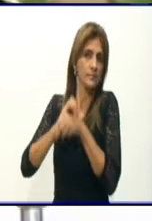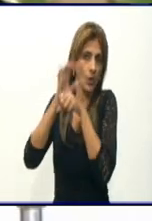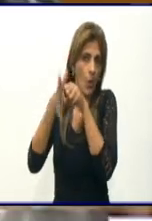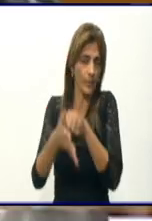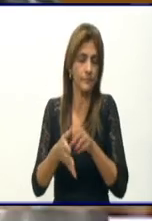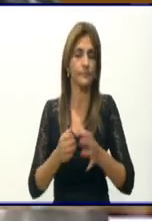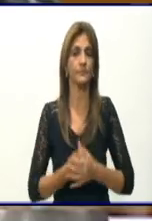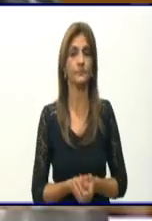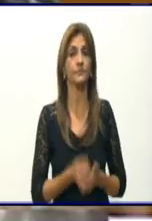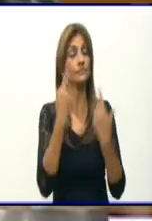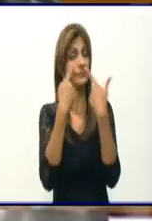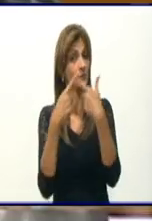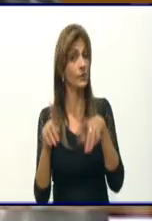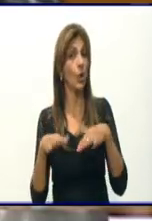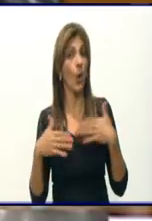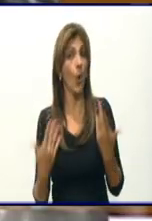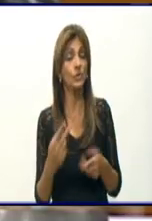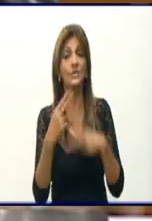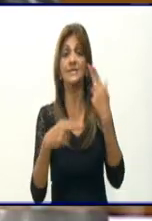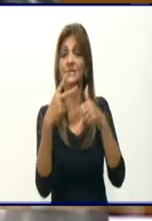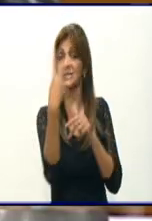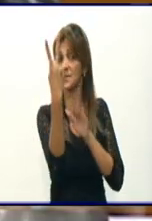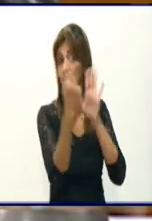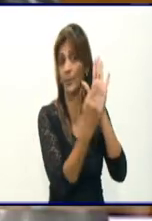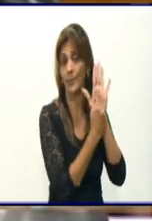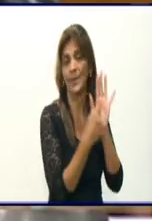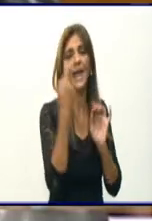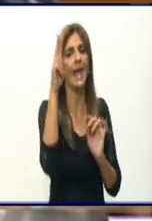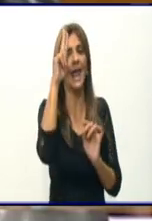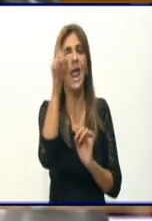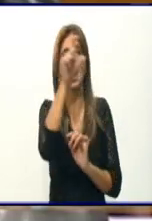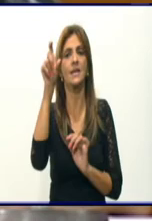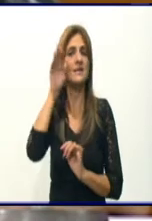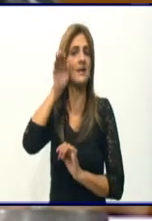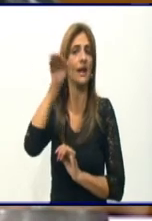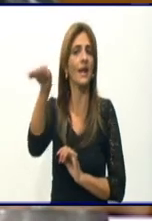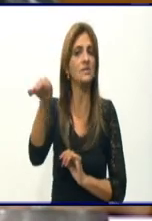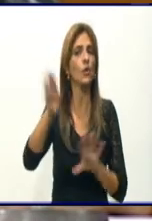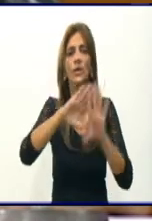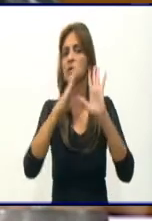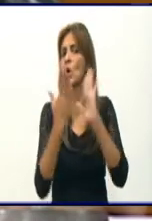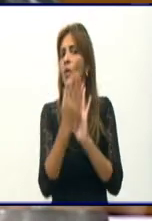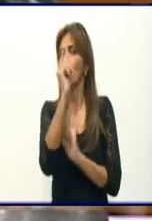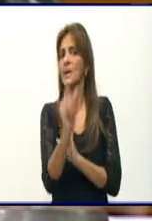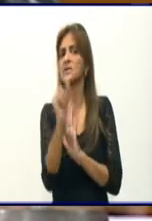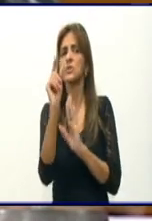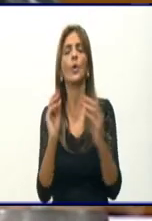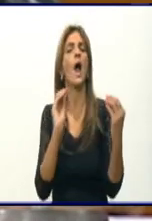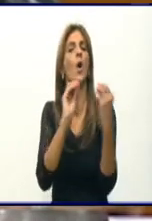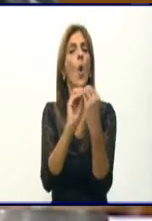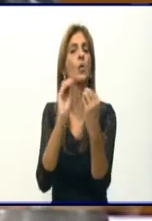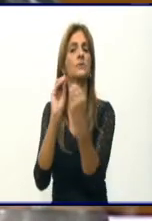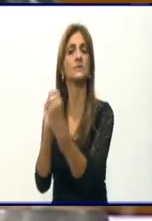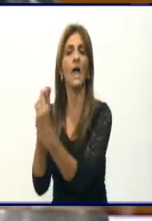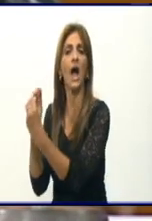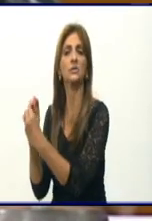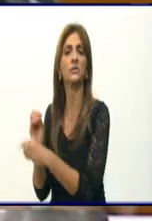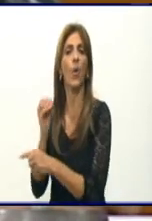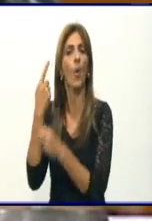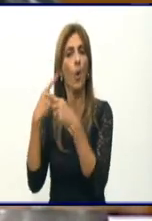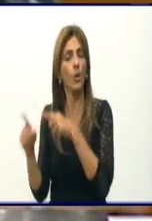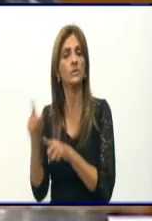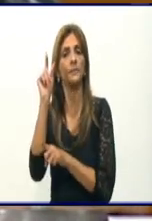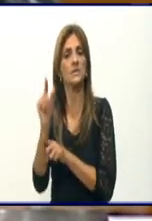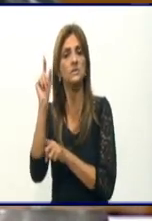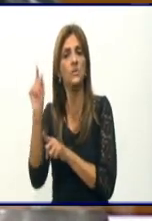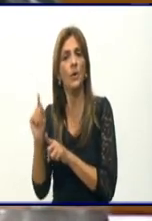el ingreso oportuno, el ingreso de todos los contactos. Eso también es vital en estos momentos, ya sea en un